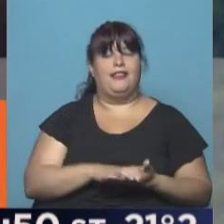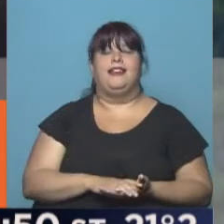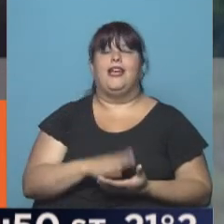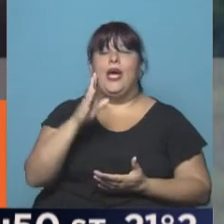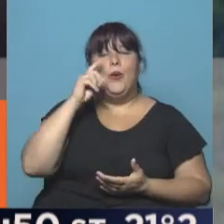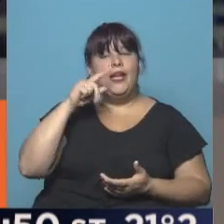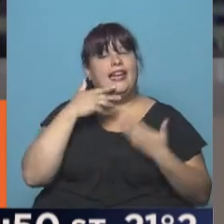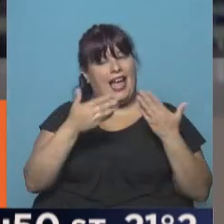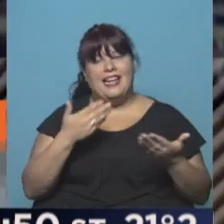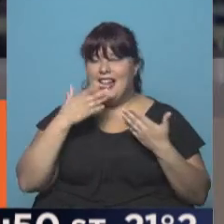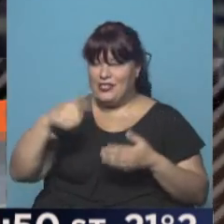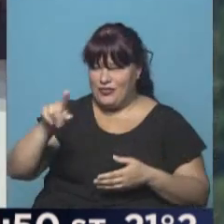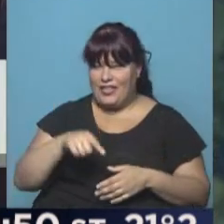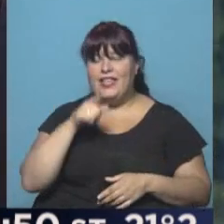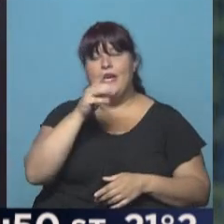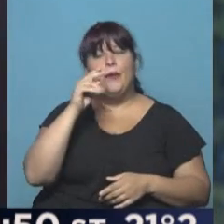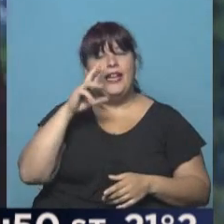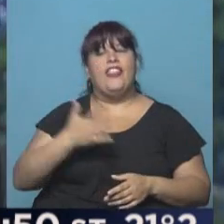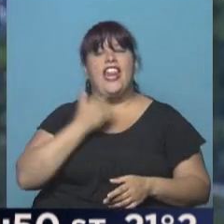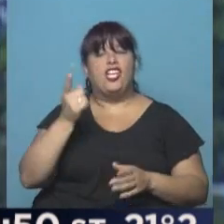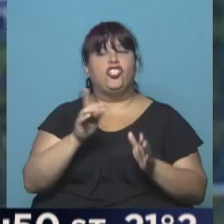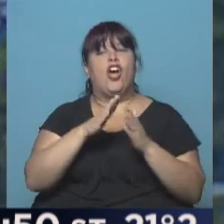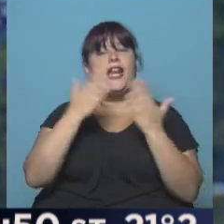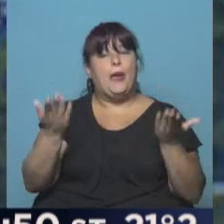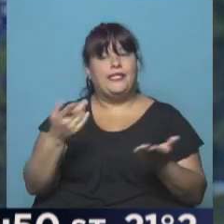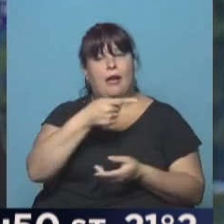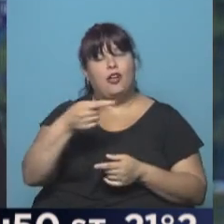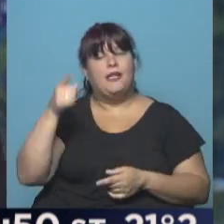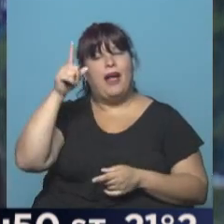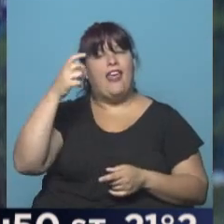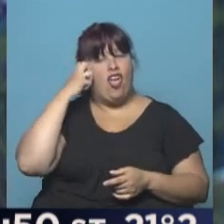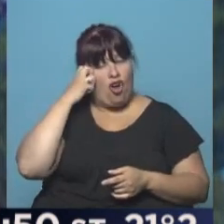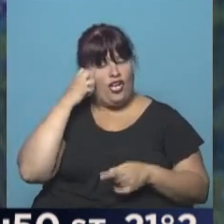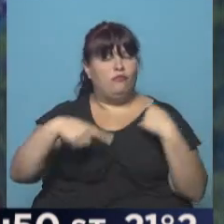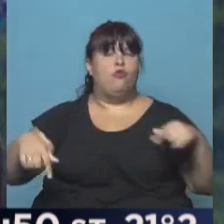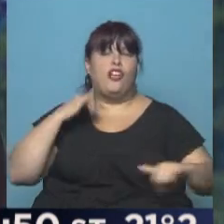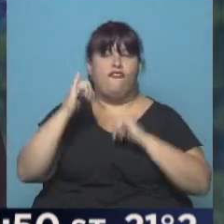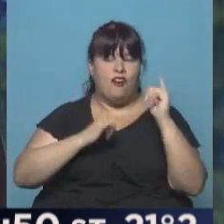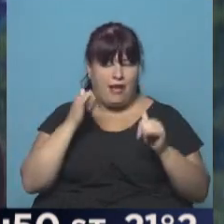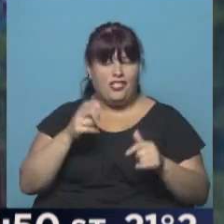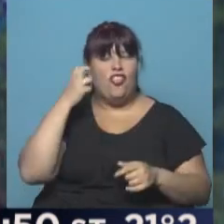Oscar Benigni, gracias. Gracias a ustedes. Oscar Benigni, director del Semanario El Parlamentario, con toda la información del Congreso Nacional.